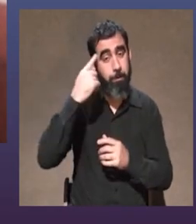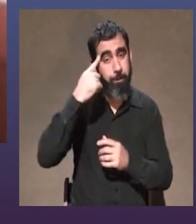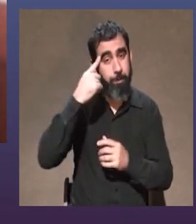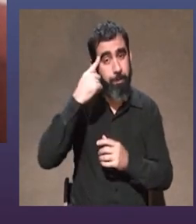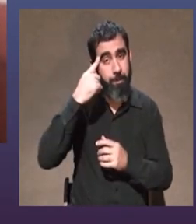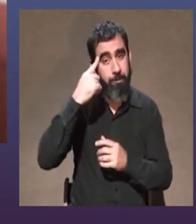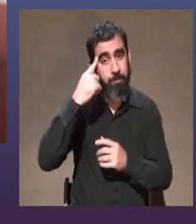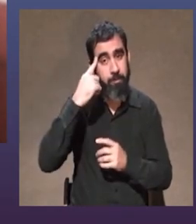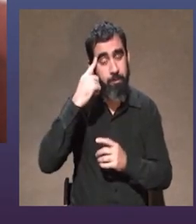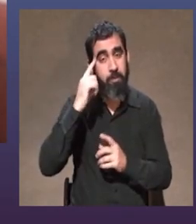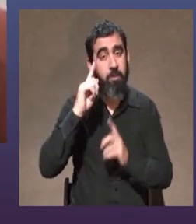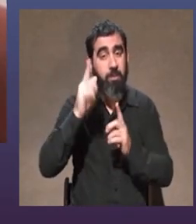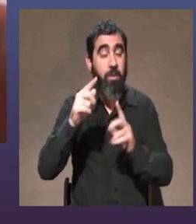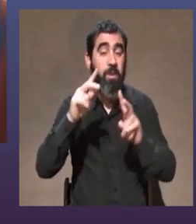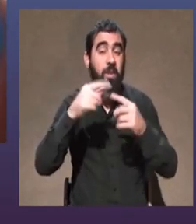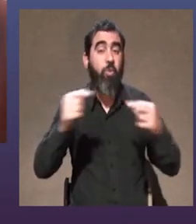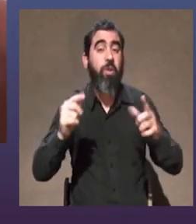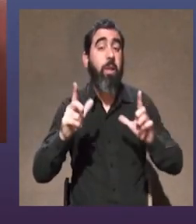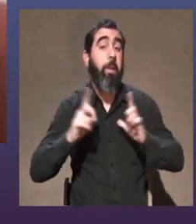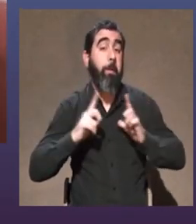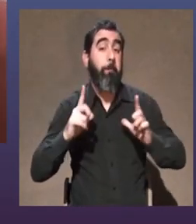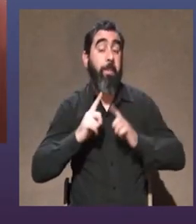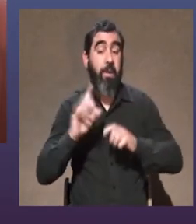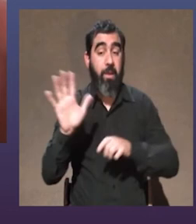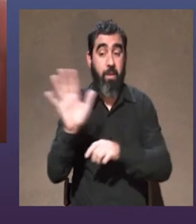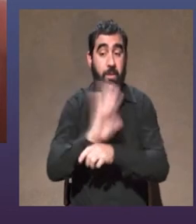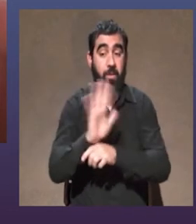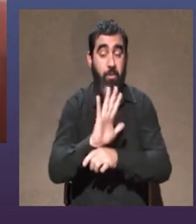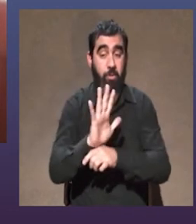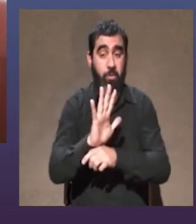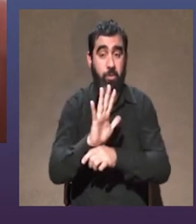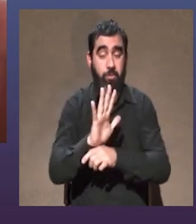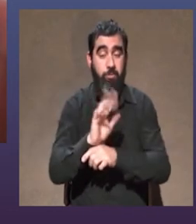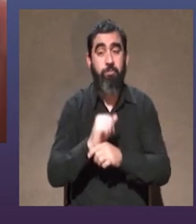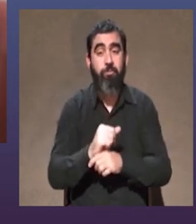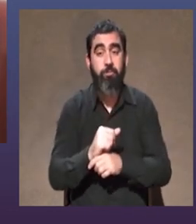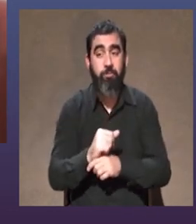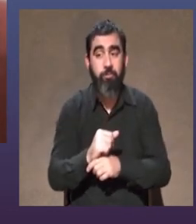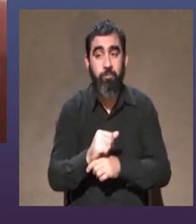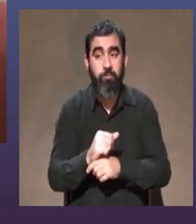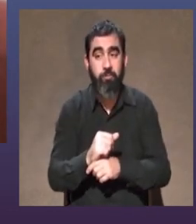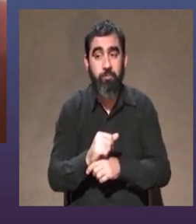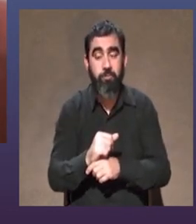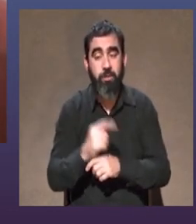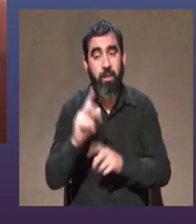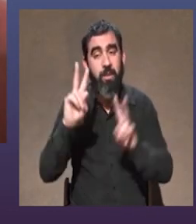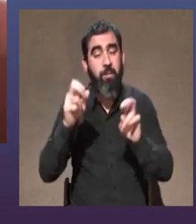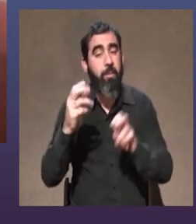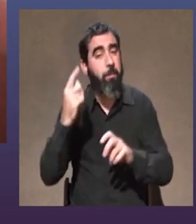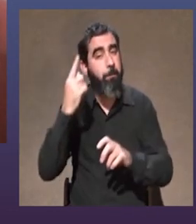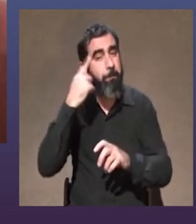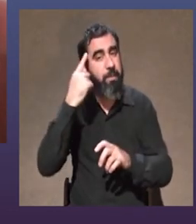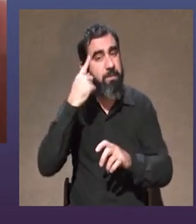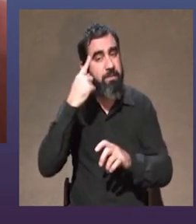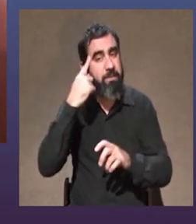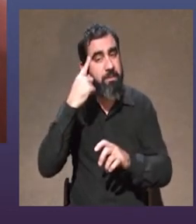pienso además de lo que se espera del actor lo que